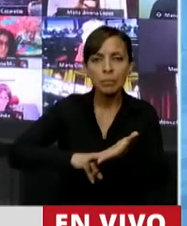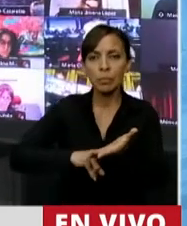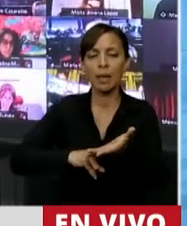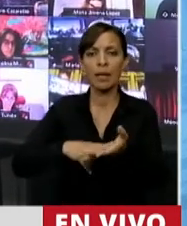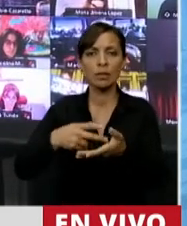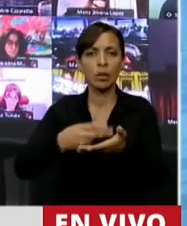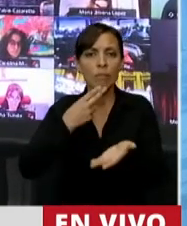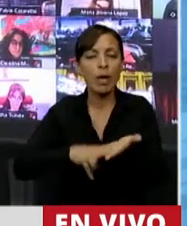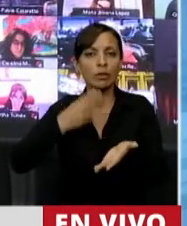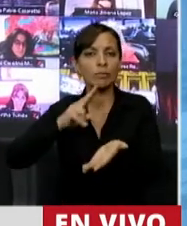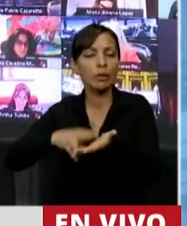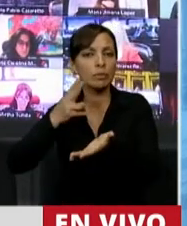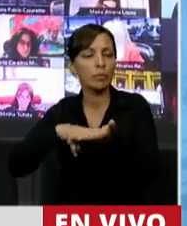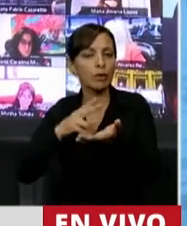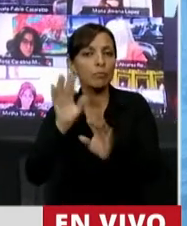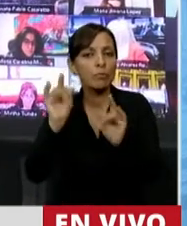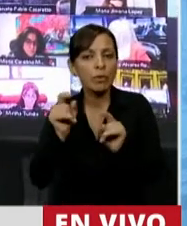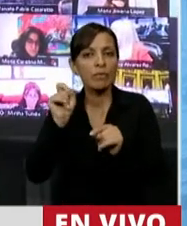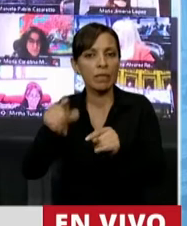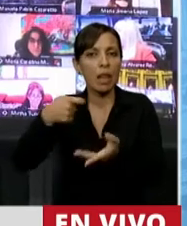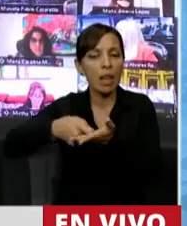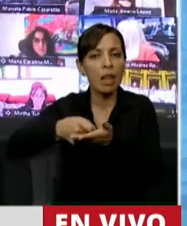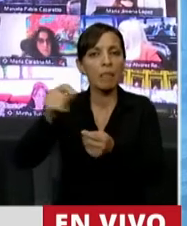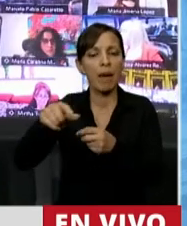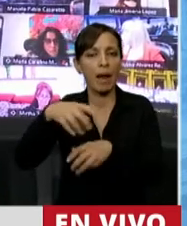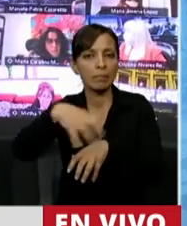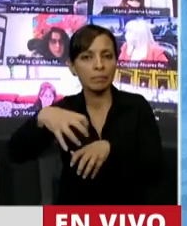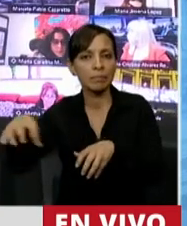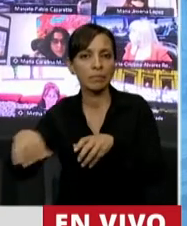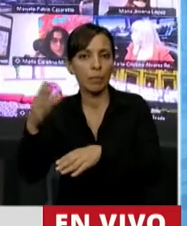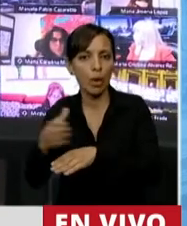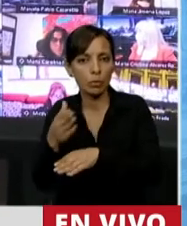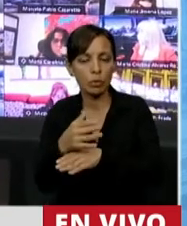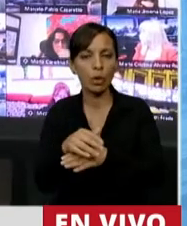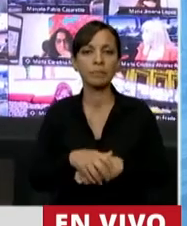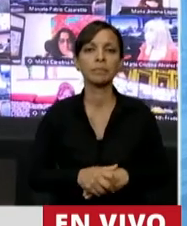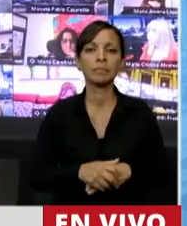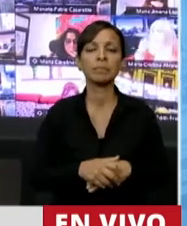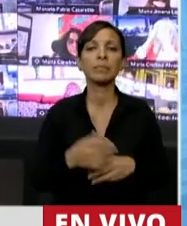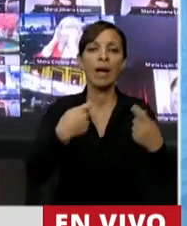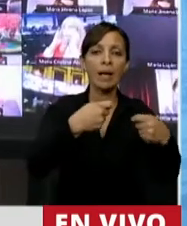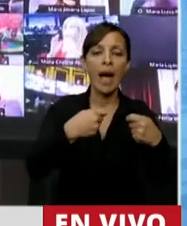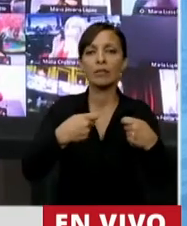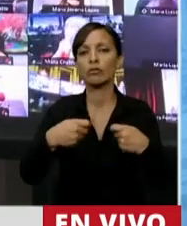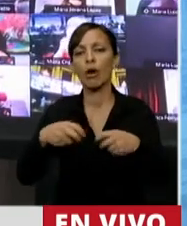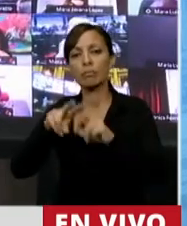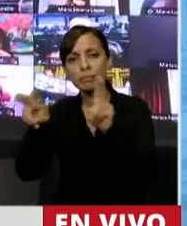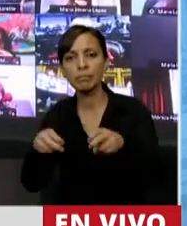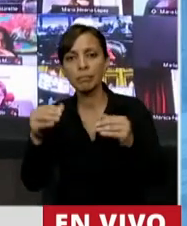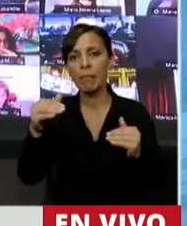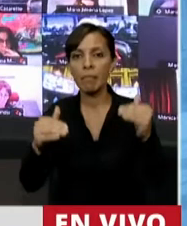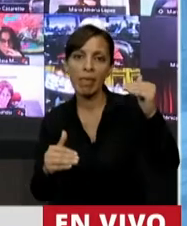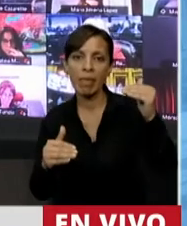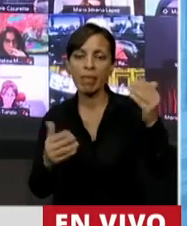insostenible para los sectores productivos. El déficit fiscal crece a la par que aumenta el gasto